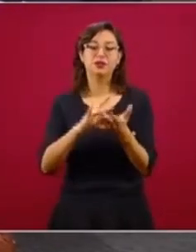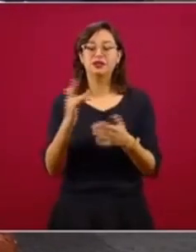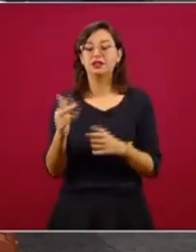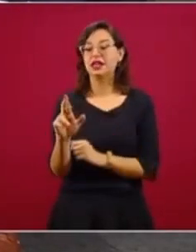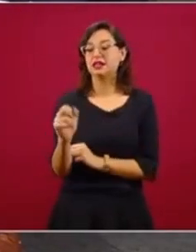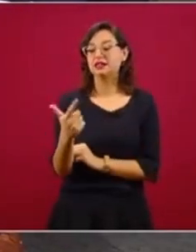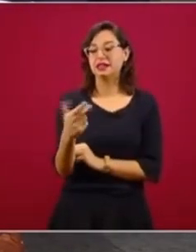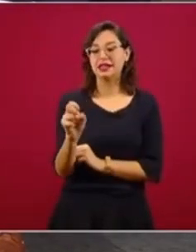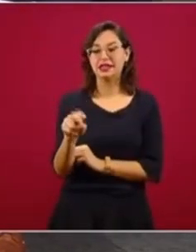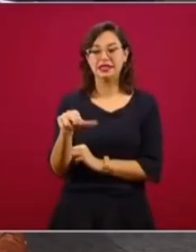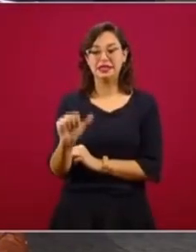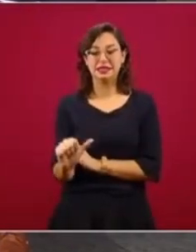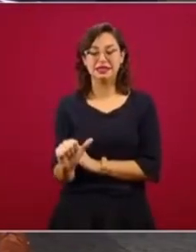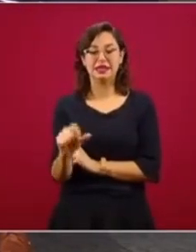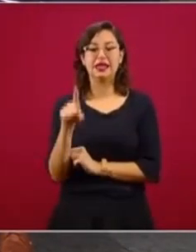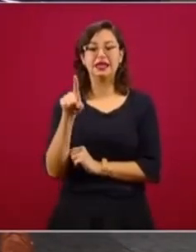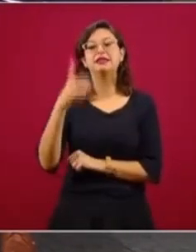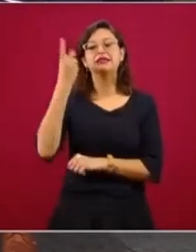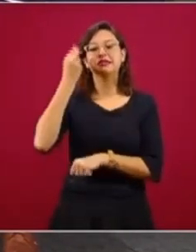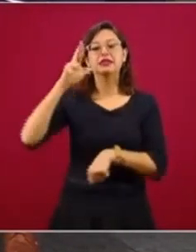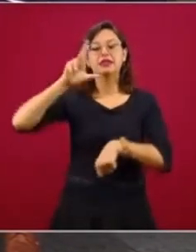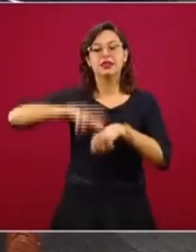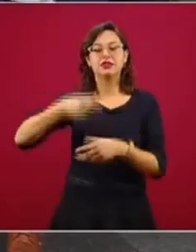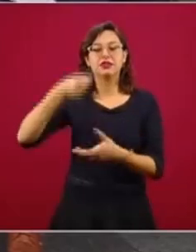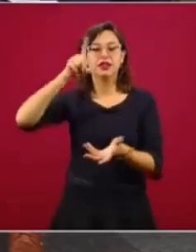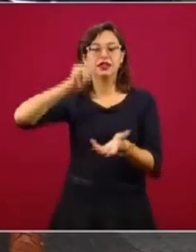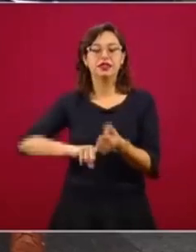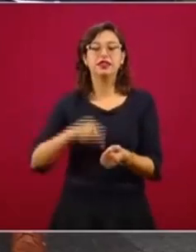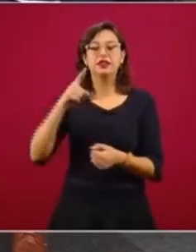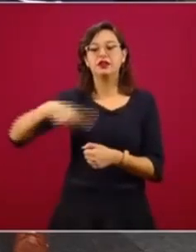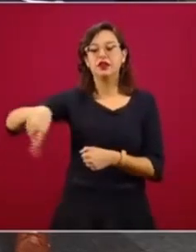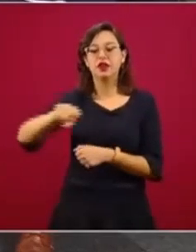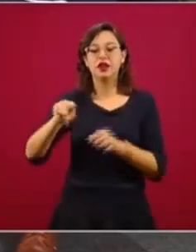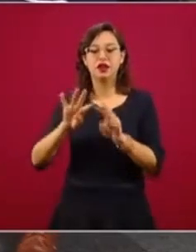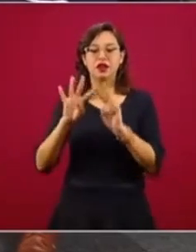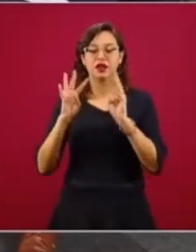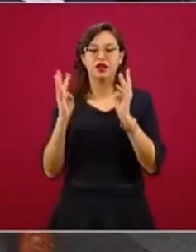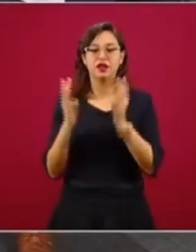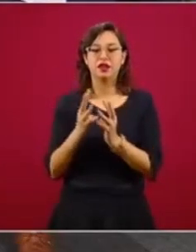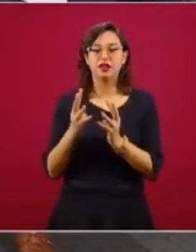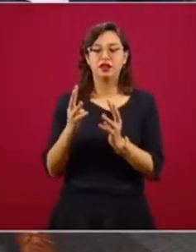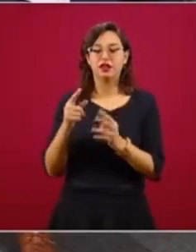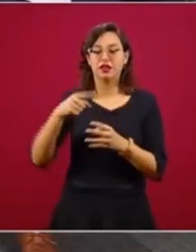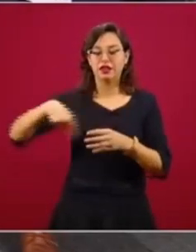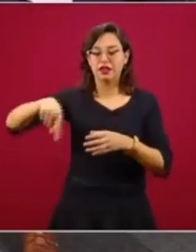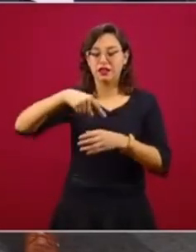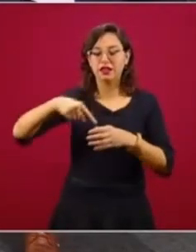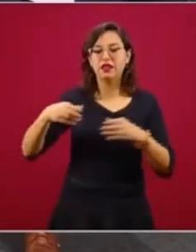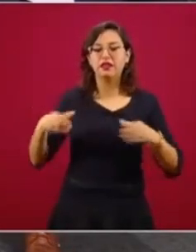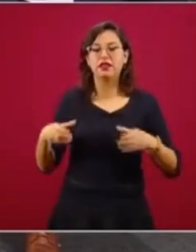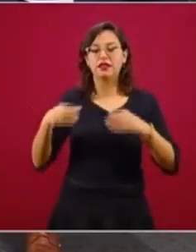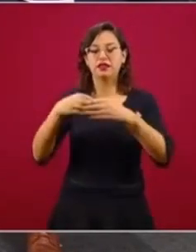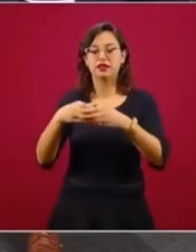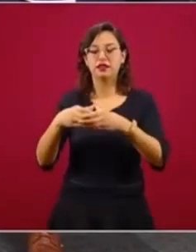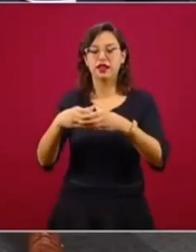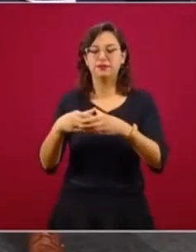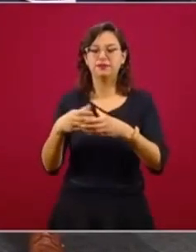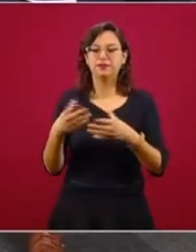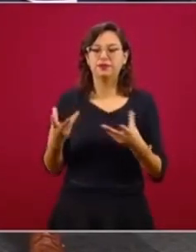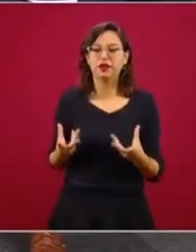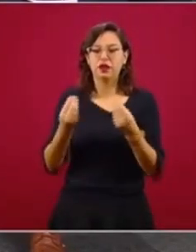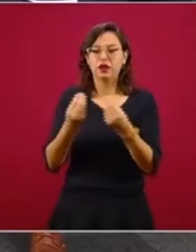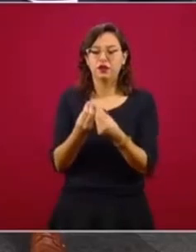de Regina Gándara, directora en el Consejo Mexicano de Negocios, también participante muy importante en Juntos por la Salud.